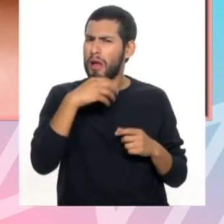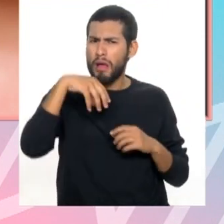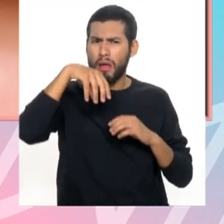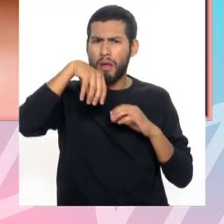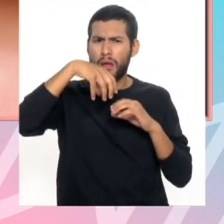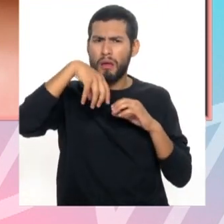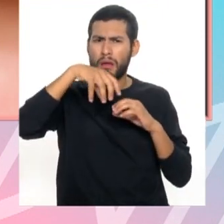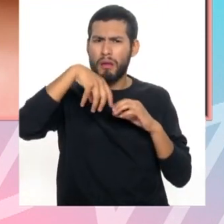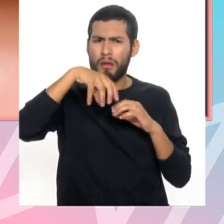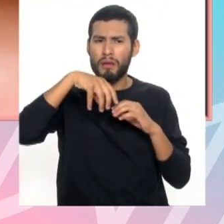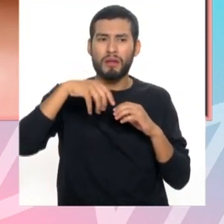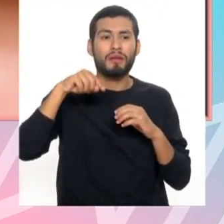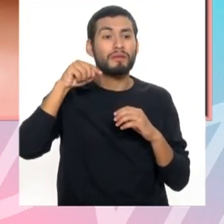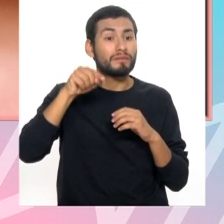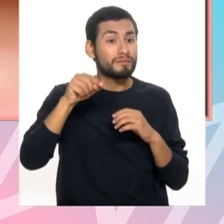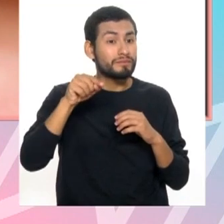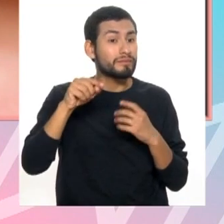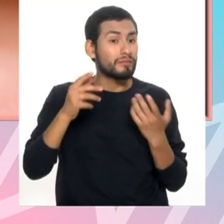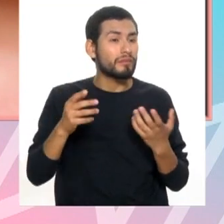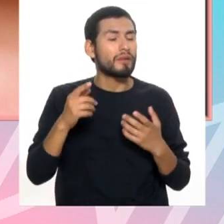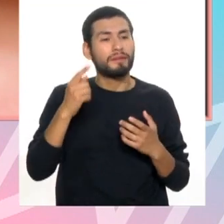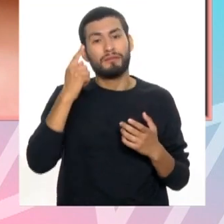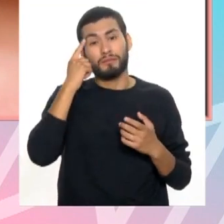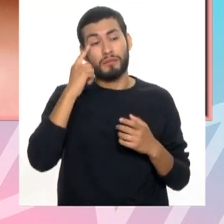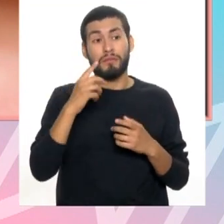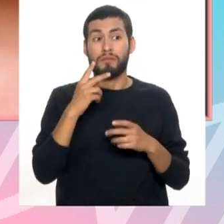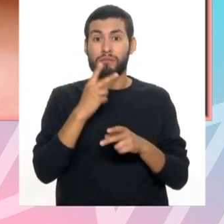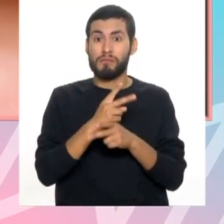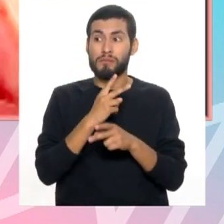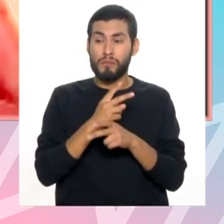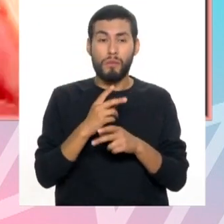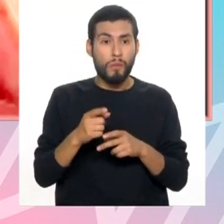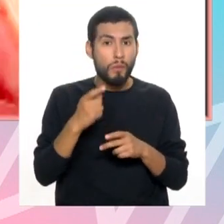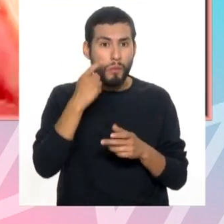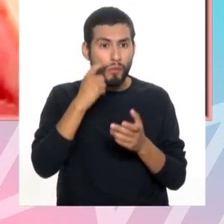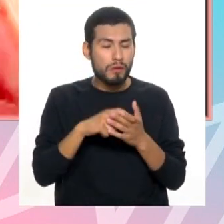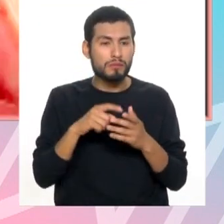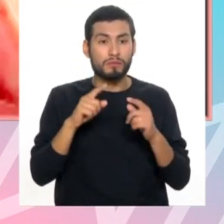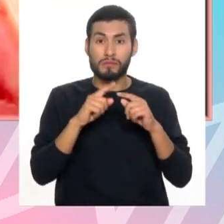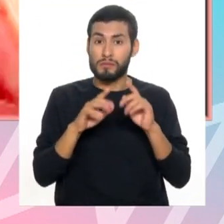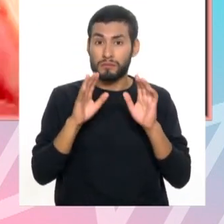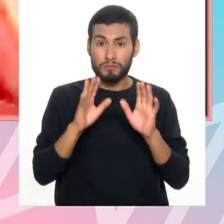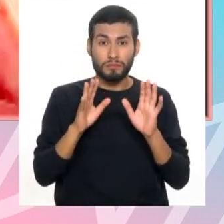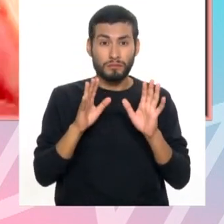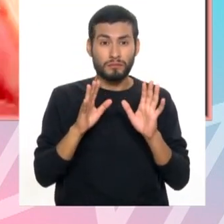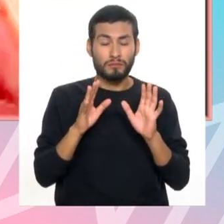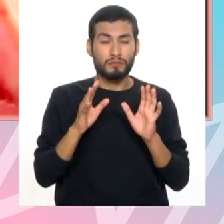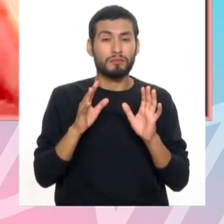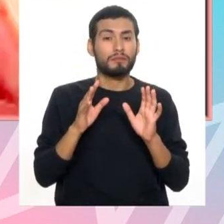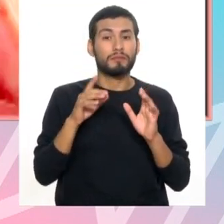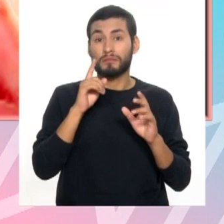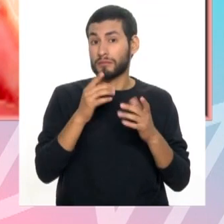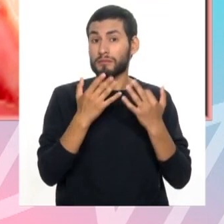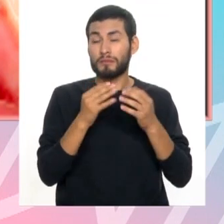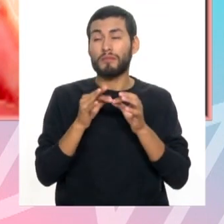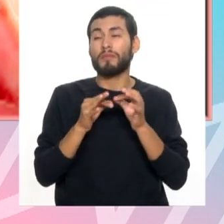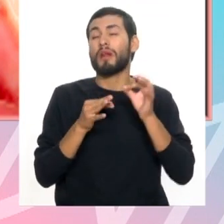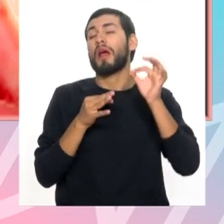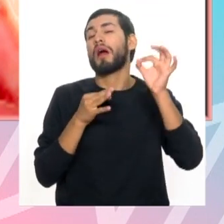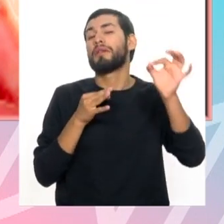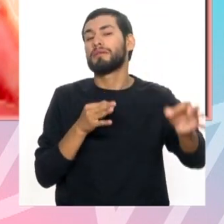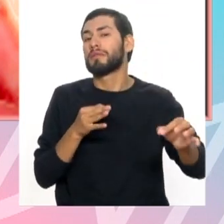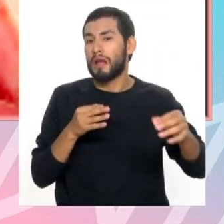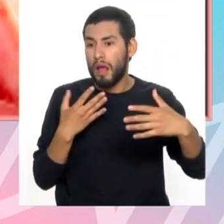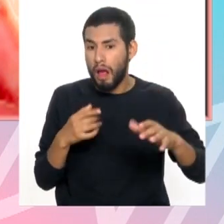poquitos. Entonces, ahí ya a veces la persona toma cuidado, toma conciencia. Pero ojo, no hay que esperar llegar hasta ese extremo